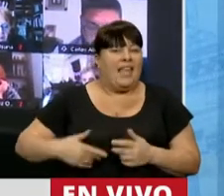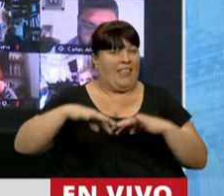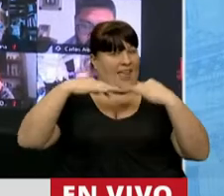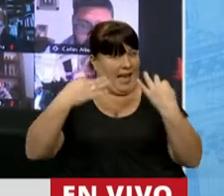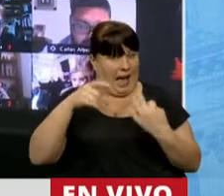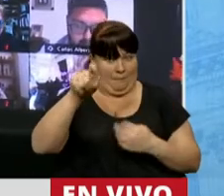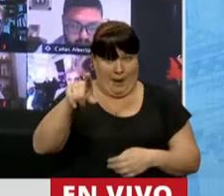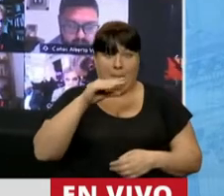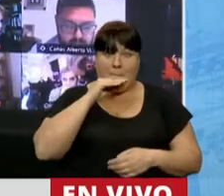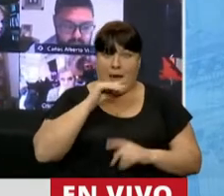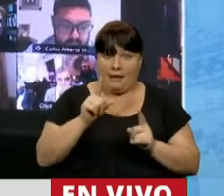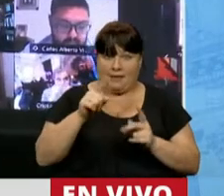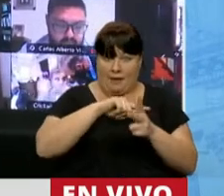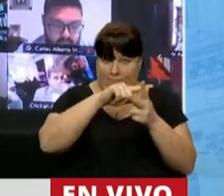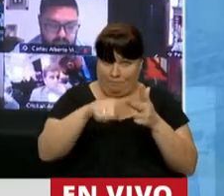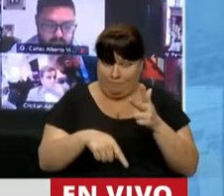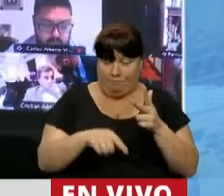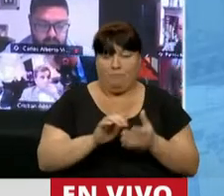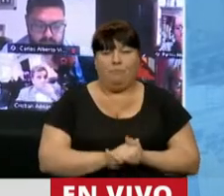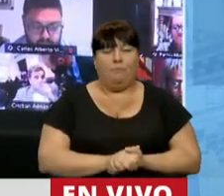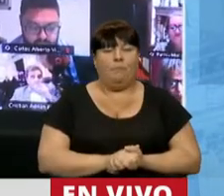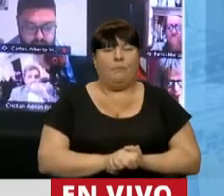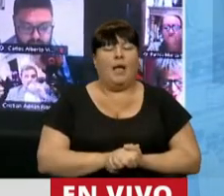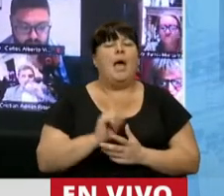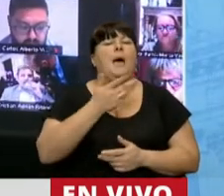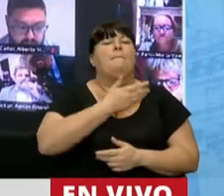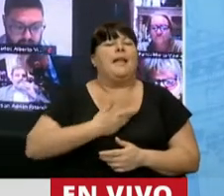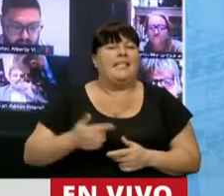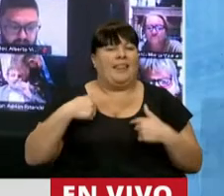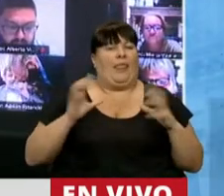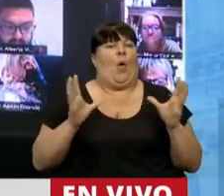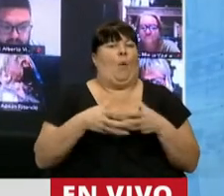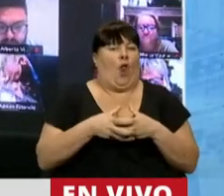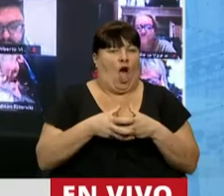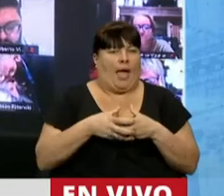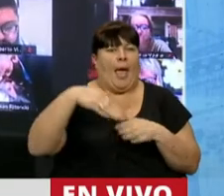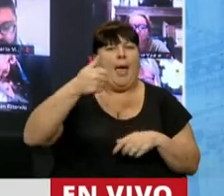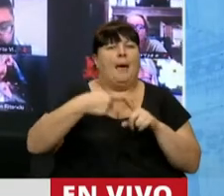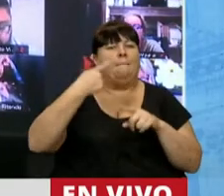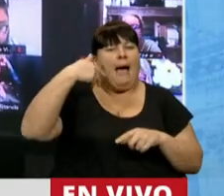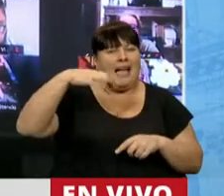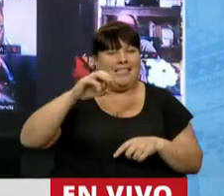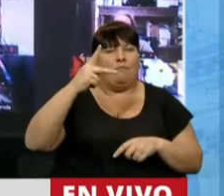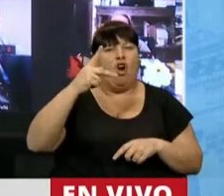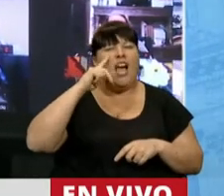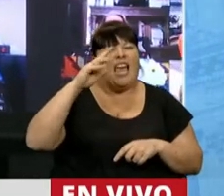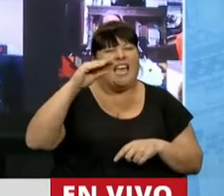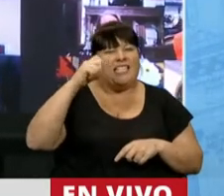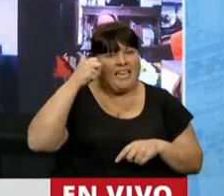Cámara, usted, señor Presidente, Sergio Massa, el presidente de nuestro bloque, Máximo Kirchner,